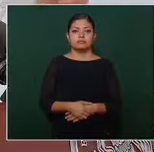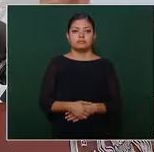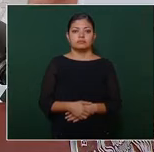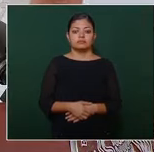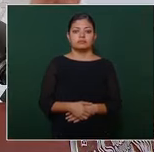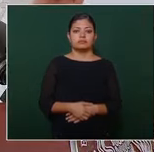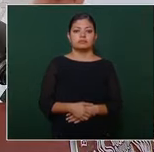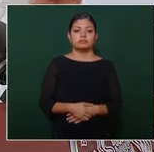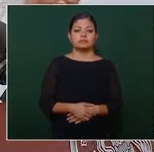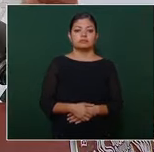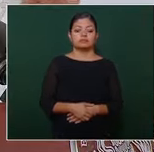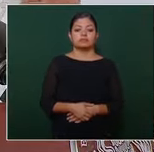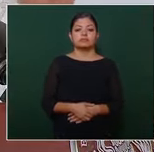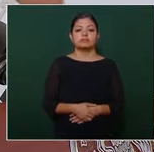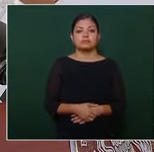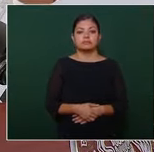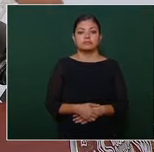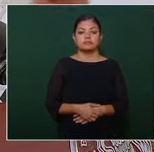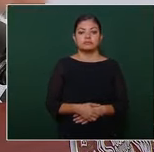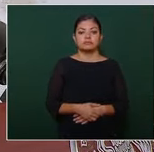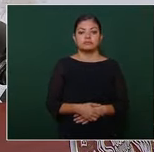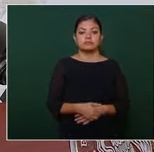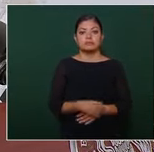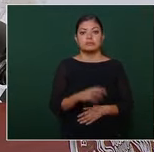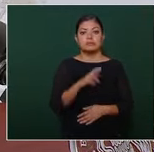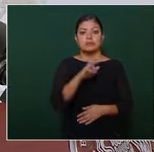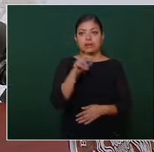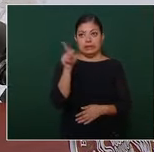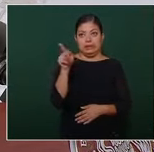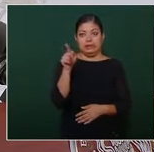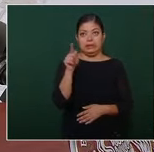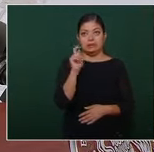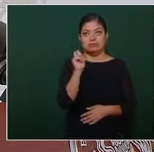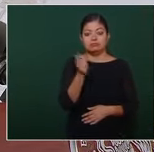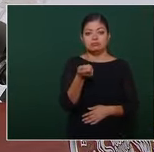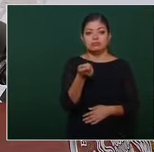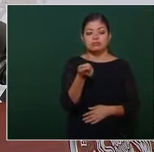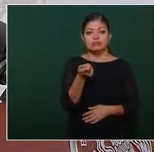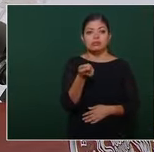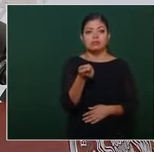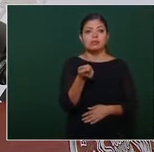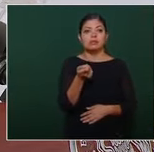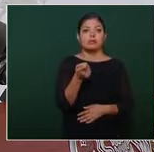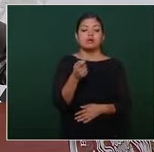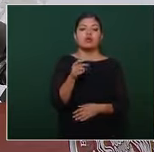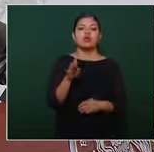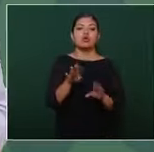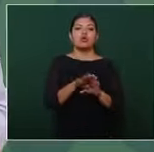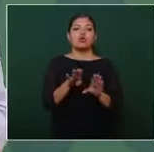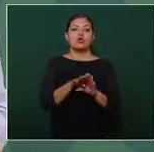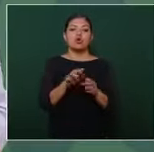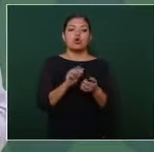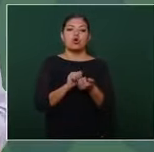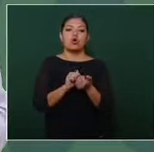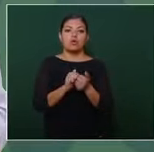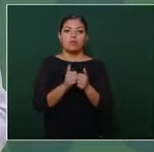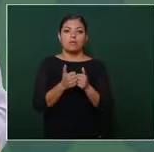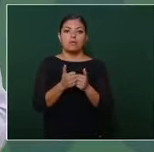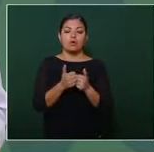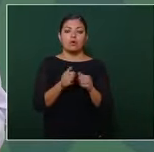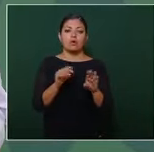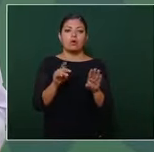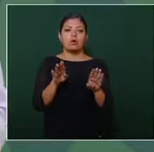reconociendo de cómo fueron perdiendo poder adquisitivo